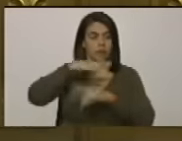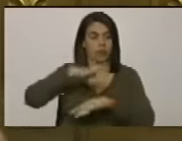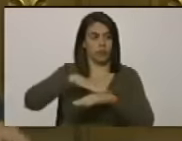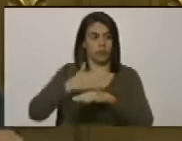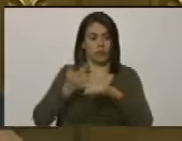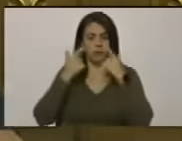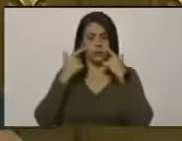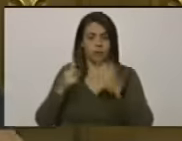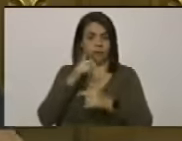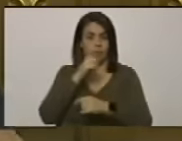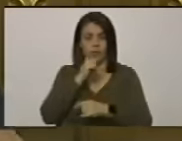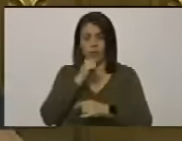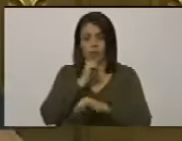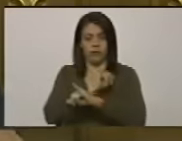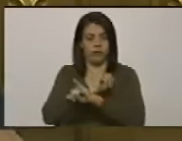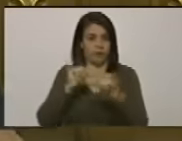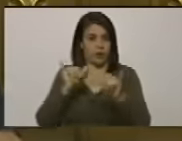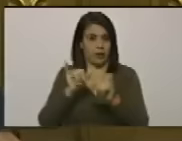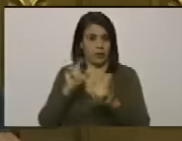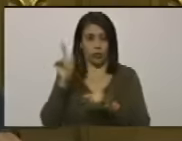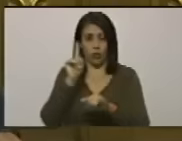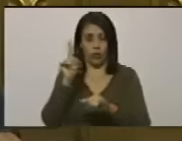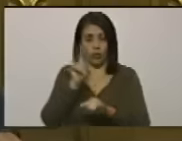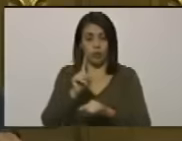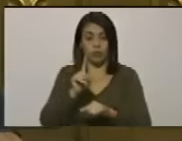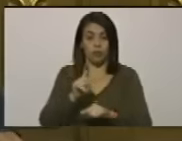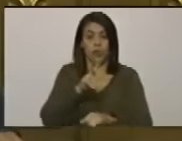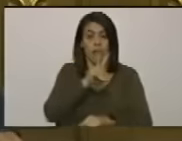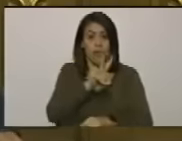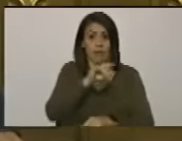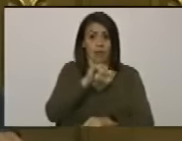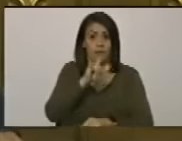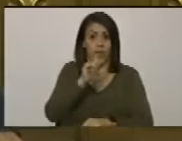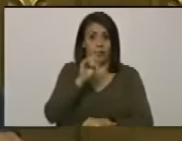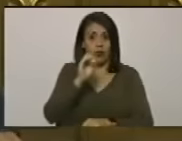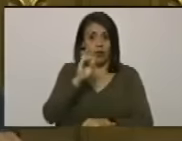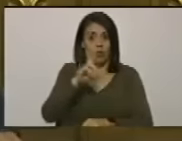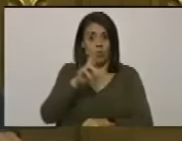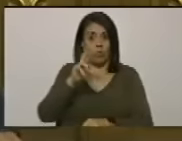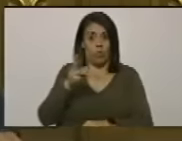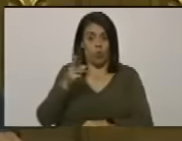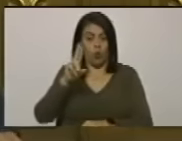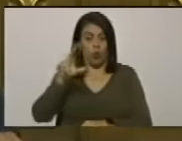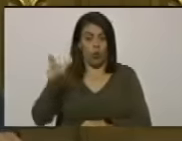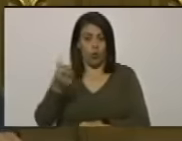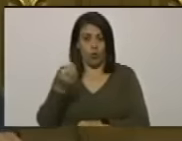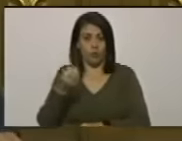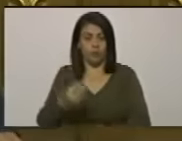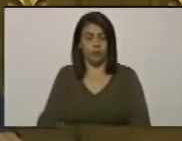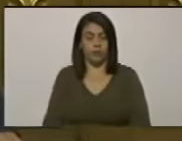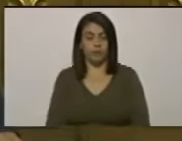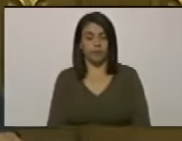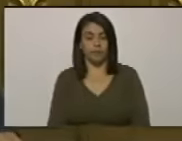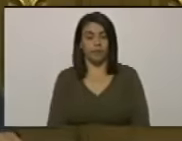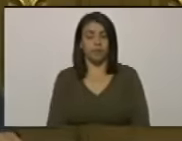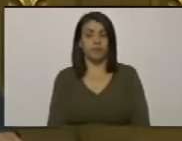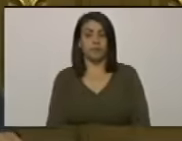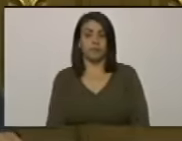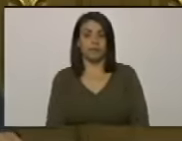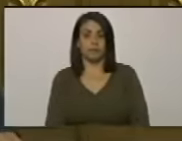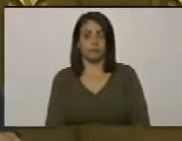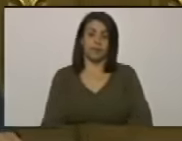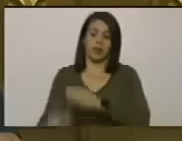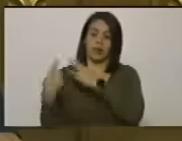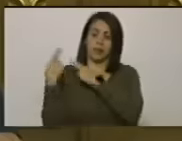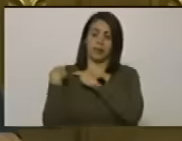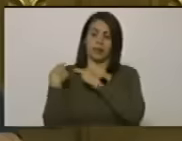no había terminado eso es Víctor Hugo porque Víctor Hugo representa a